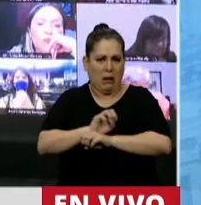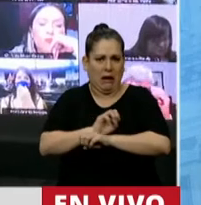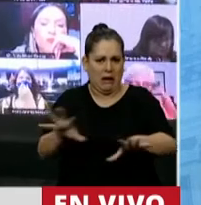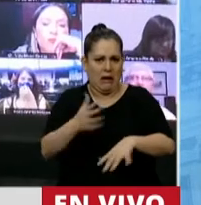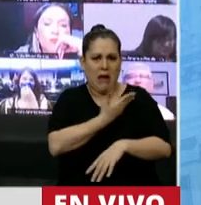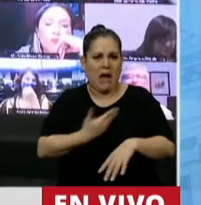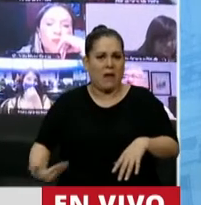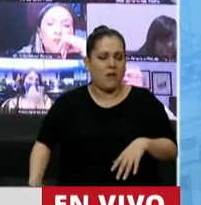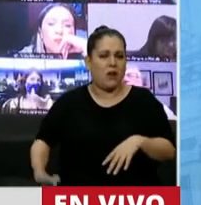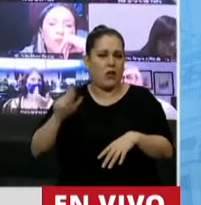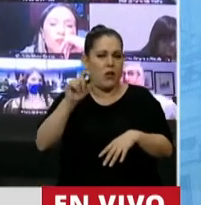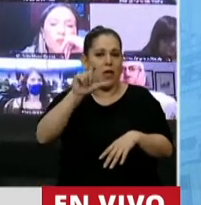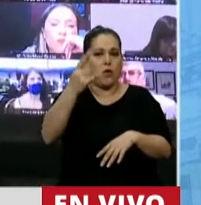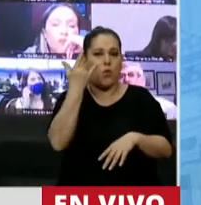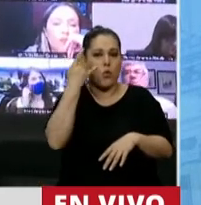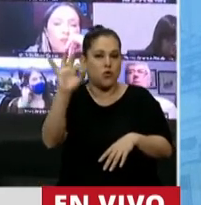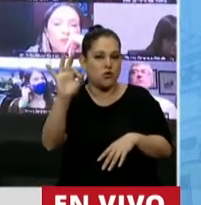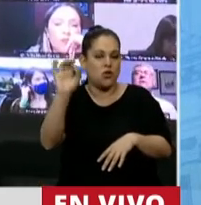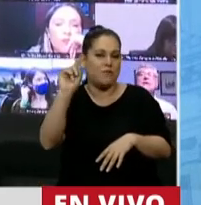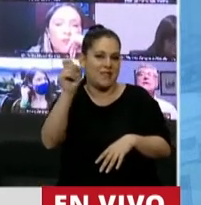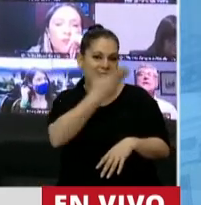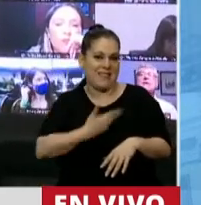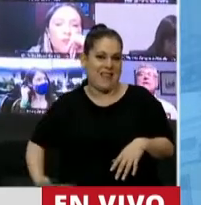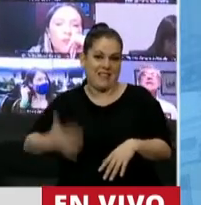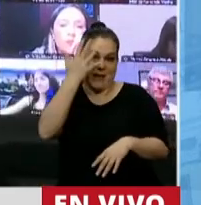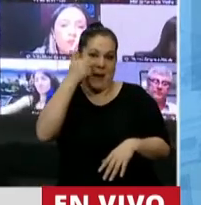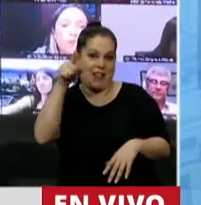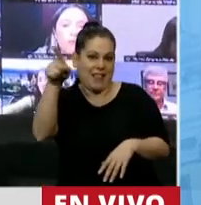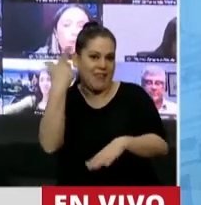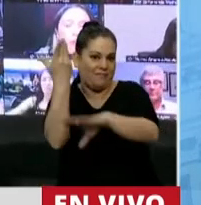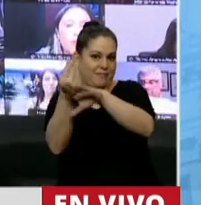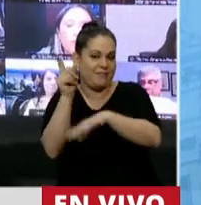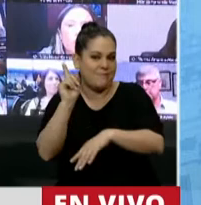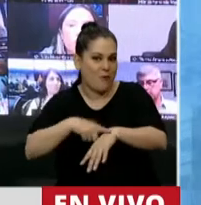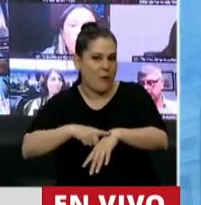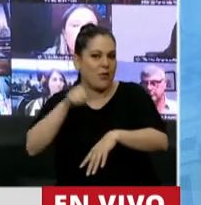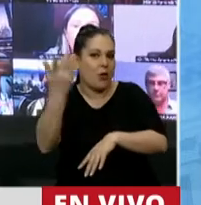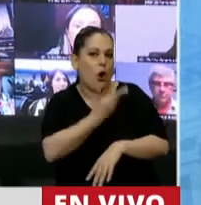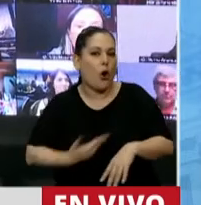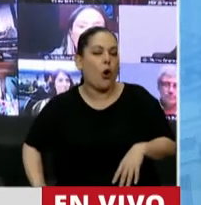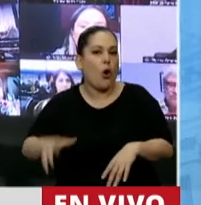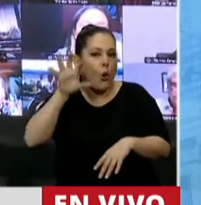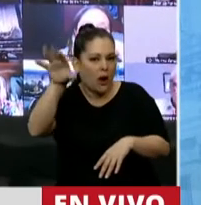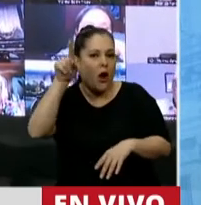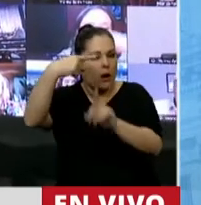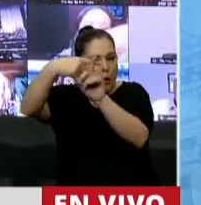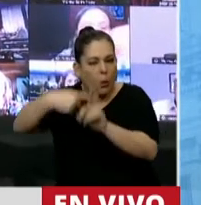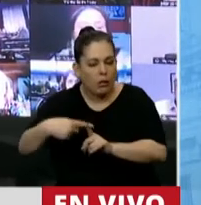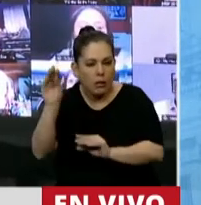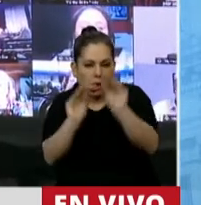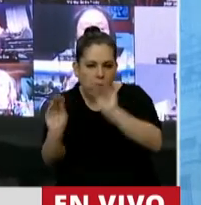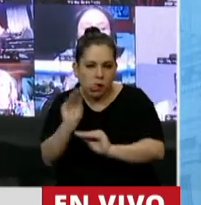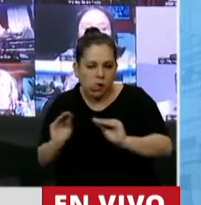gobernador de Cuyo, el general San Martín, el padre de la patria, asumió su rol de gobernador y ordenó las cuentas. Este de verdad.